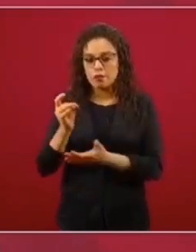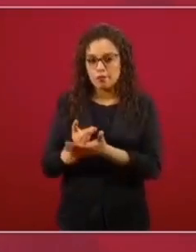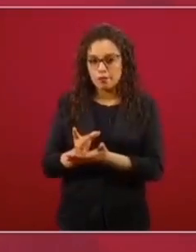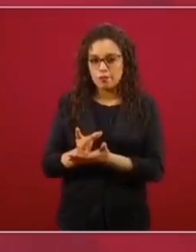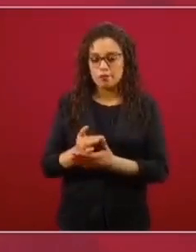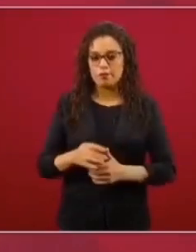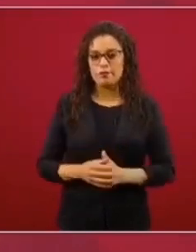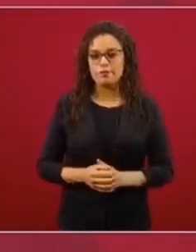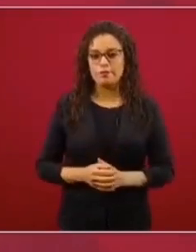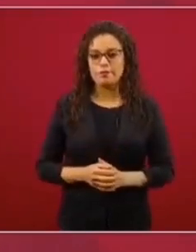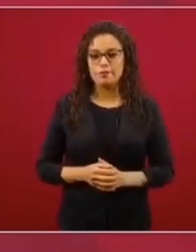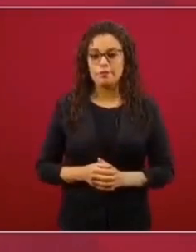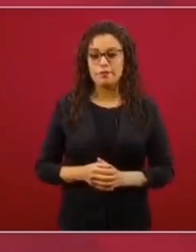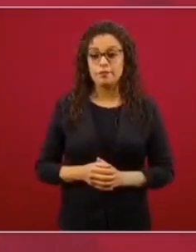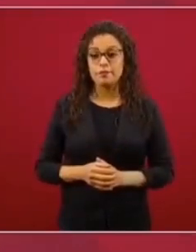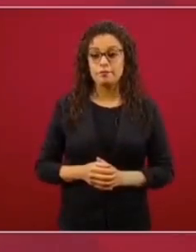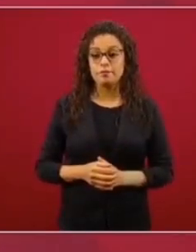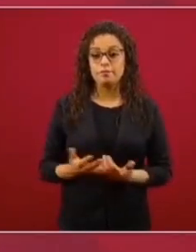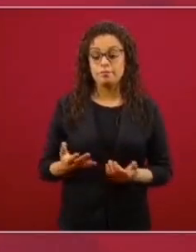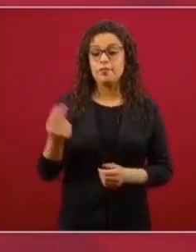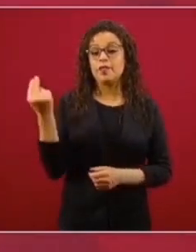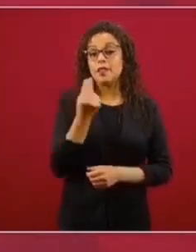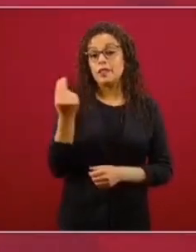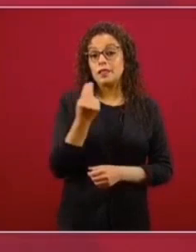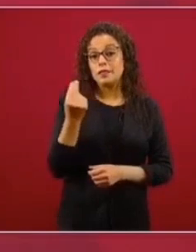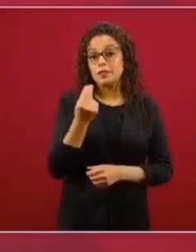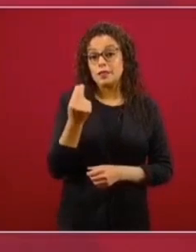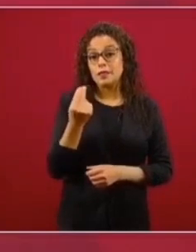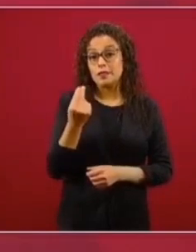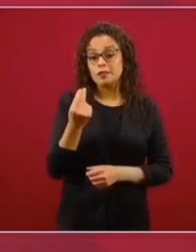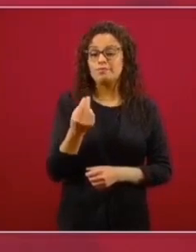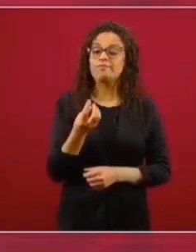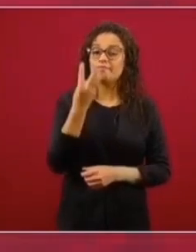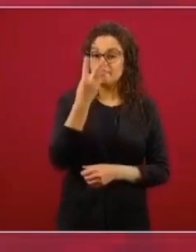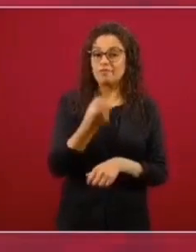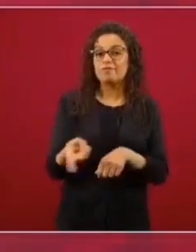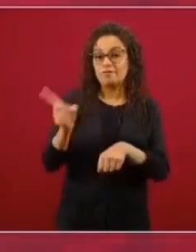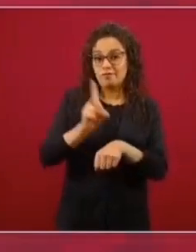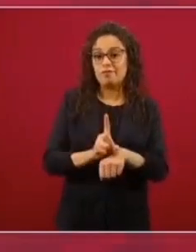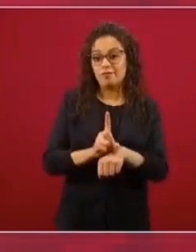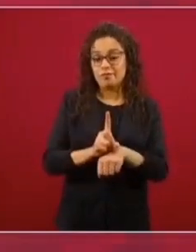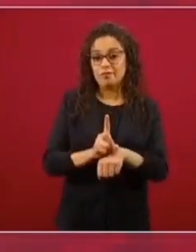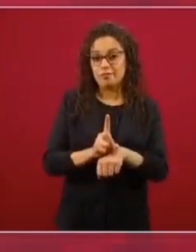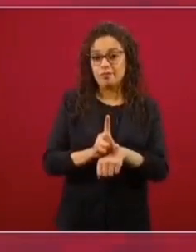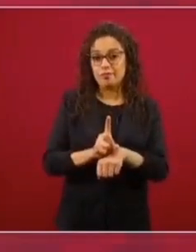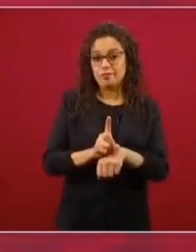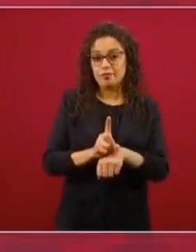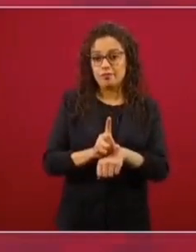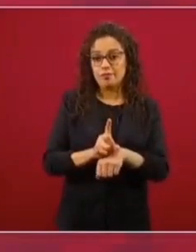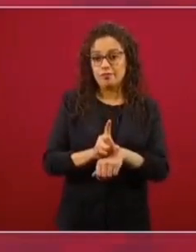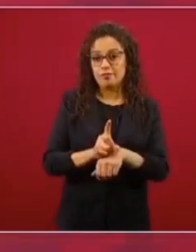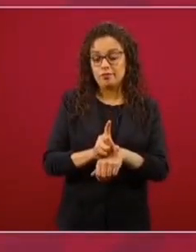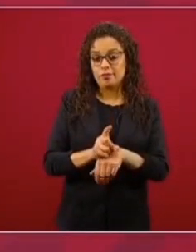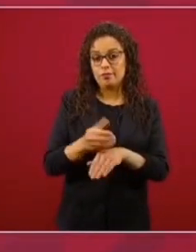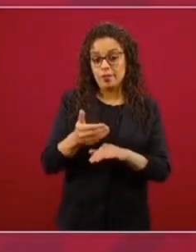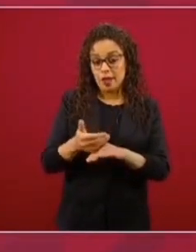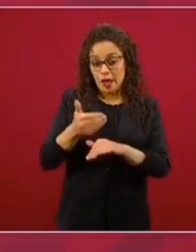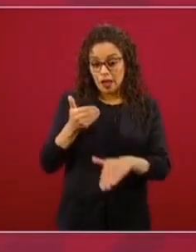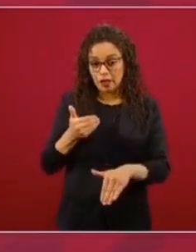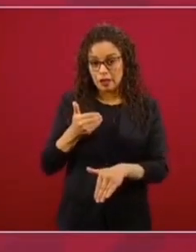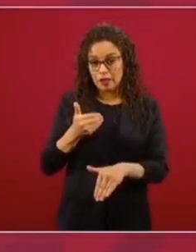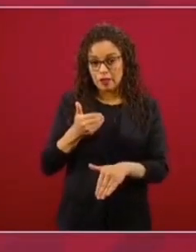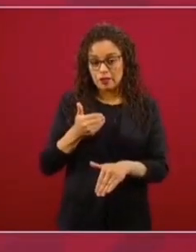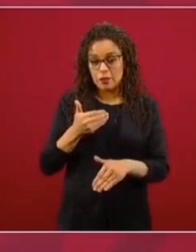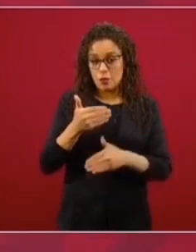cuando menos tres días para abrir, antes de iniciar el proceso,